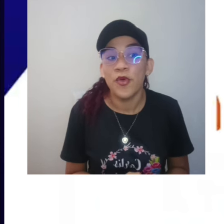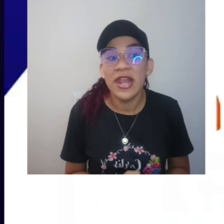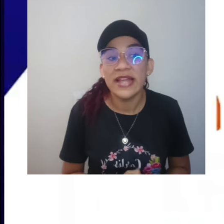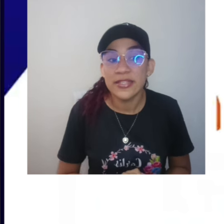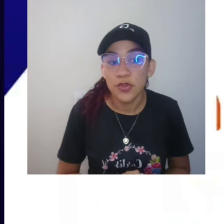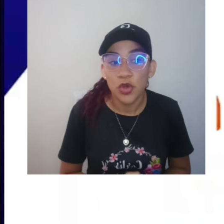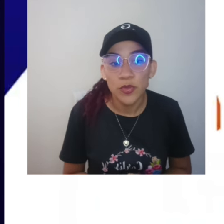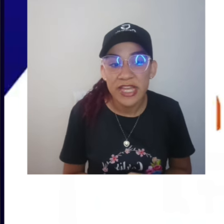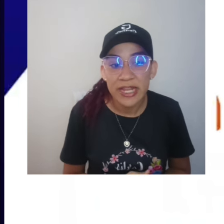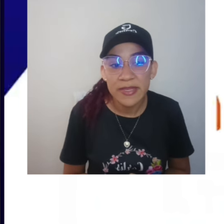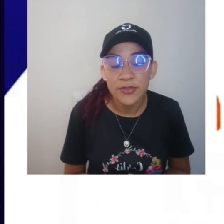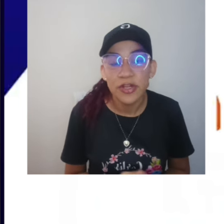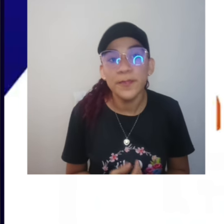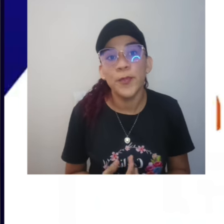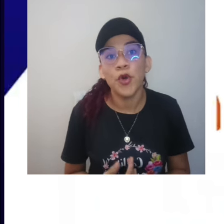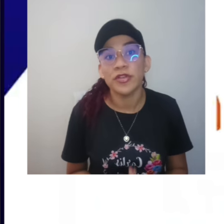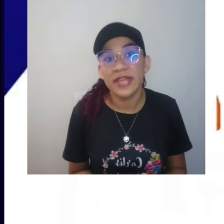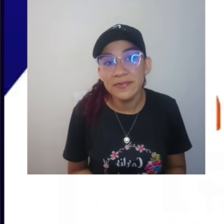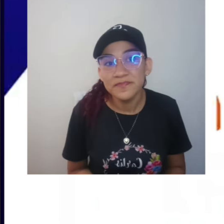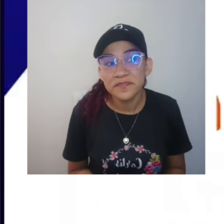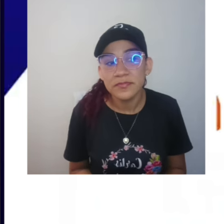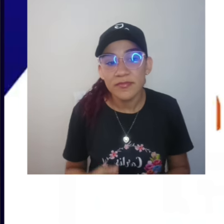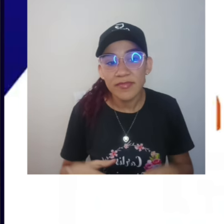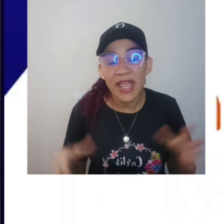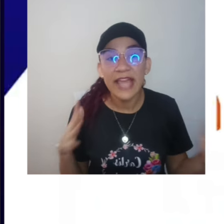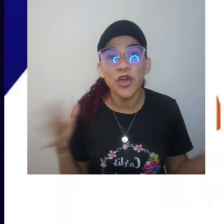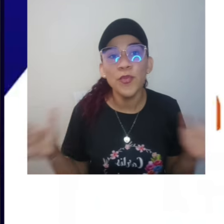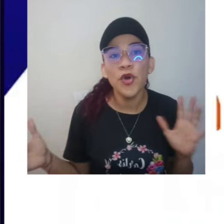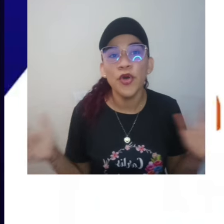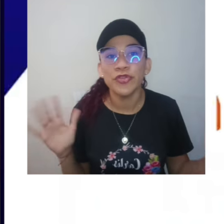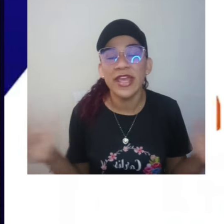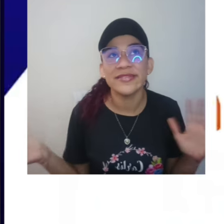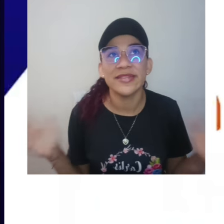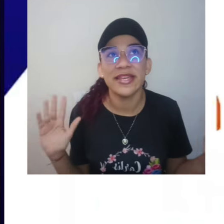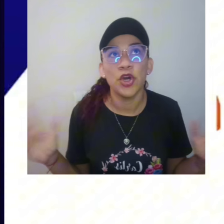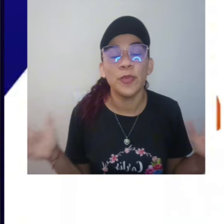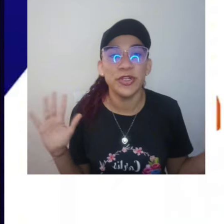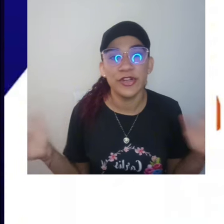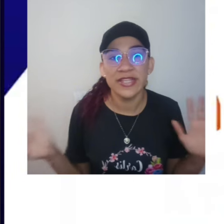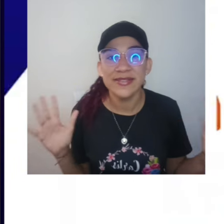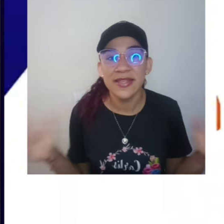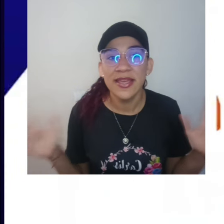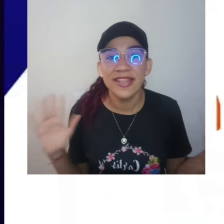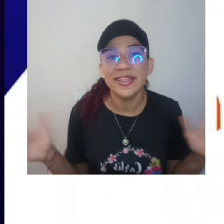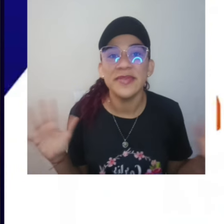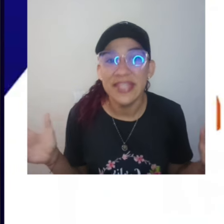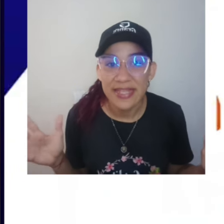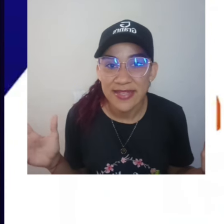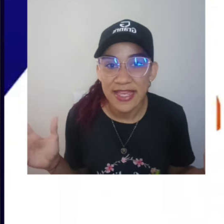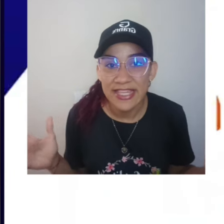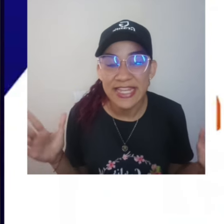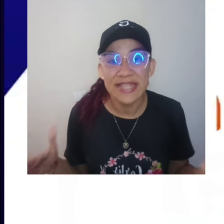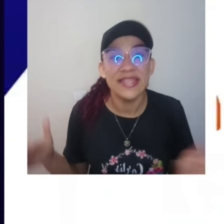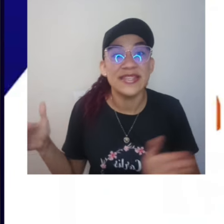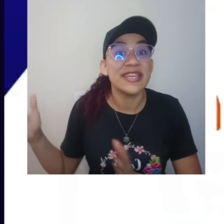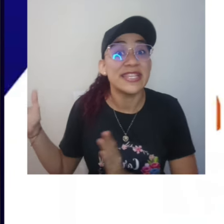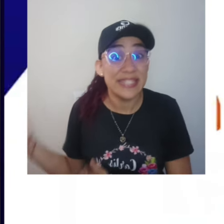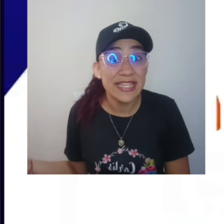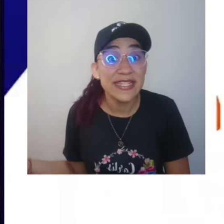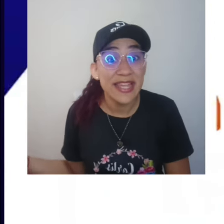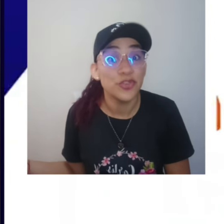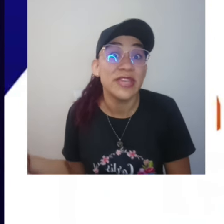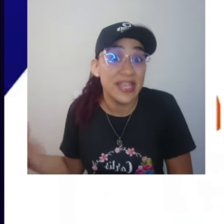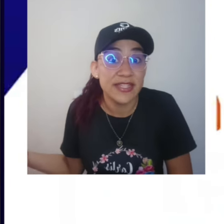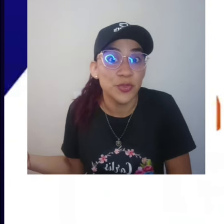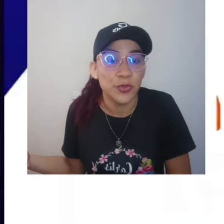me llamó la atención, como ya les mencioné. Porque hay como opiniones divididas. Hay quienes dicen que